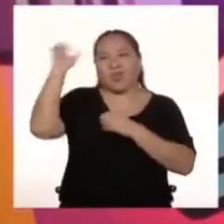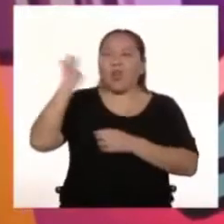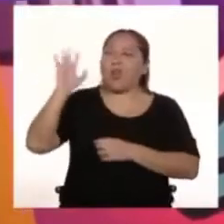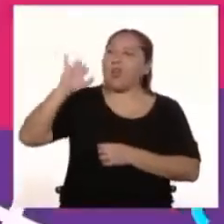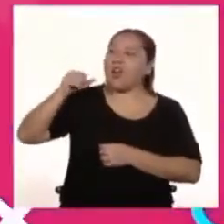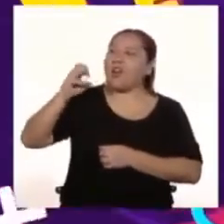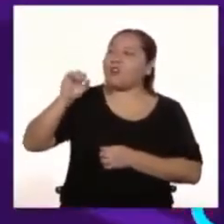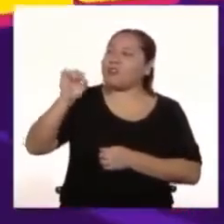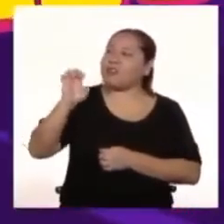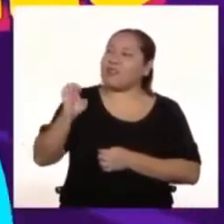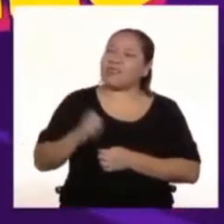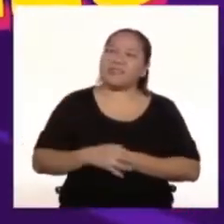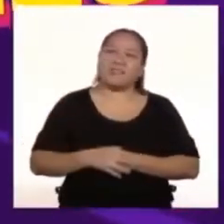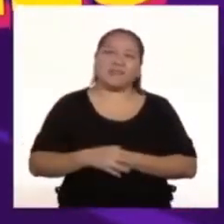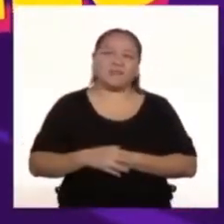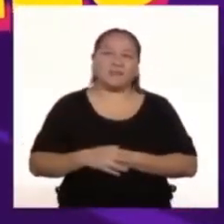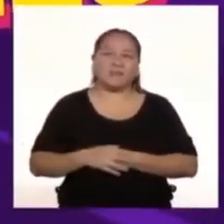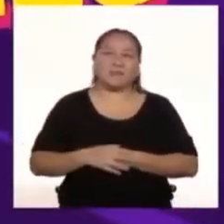José!